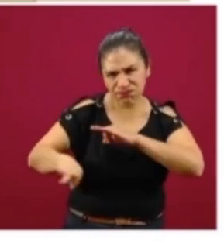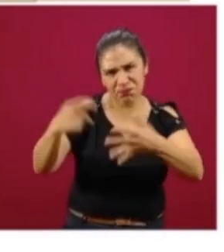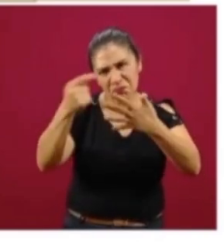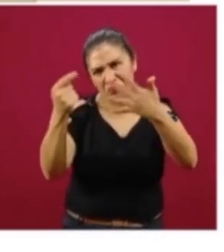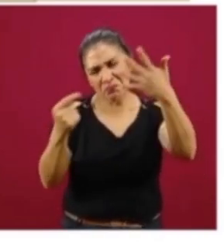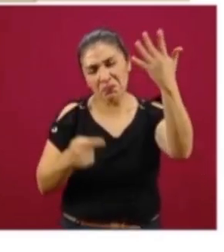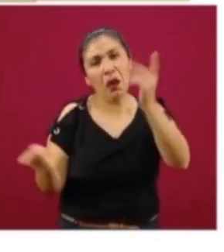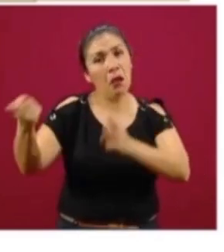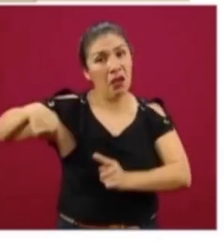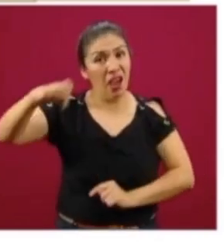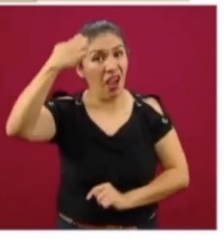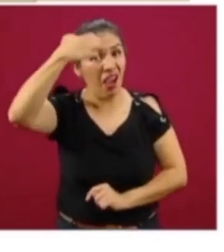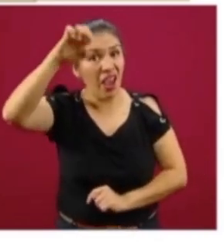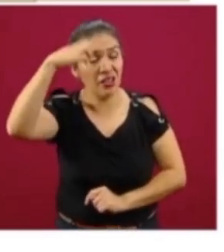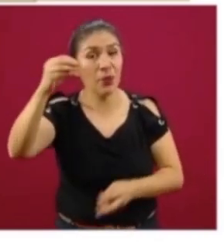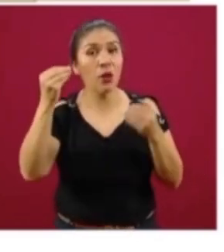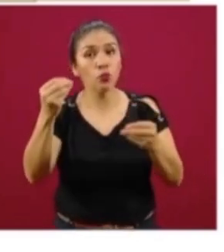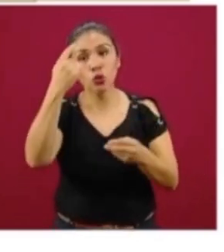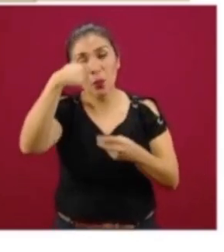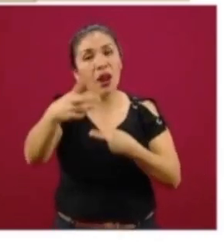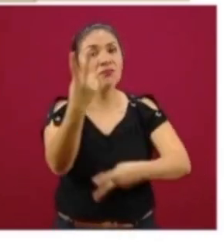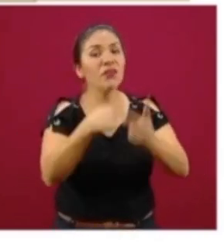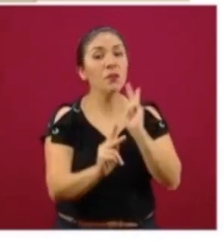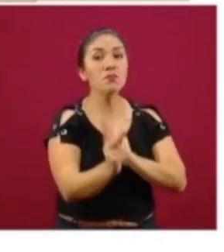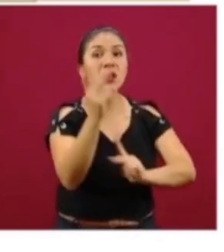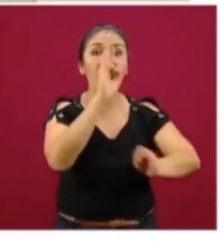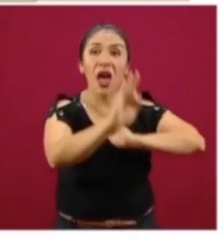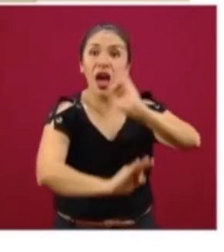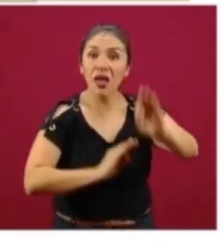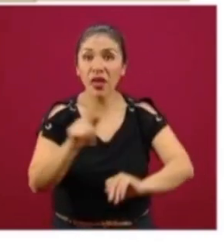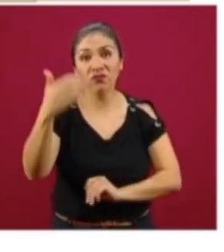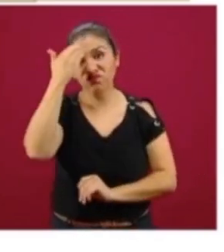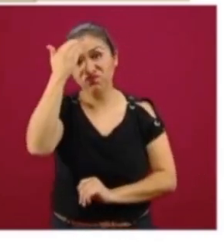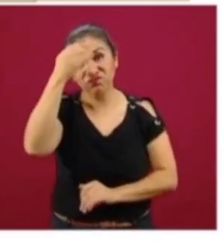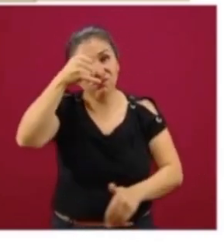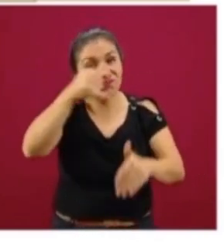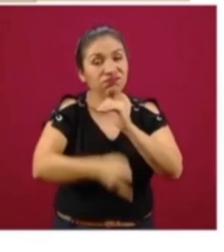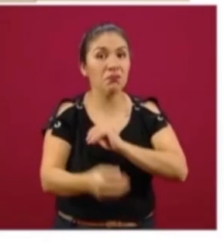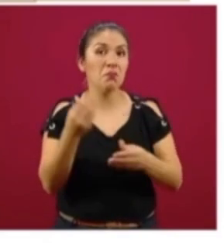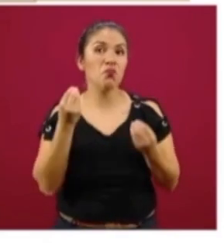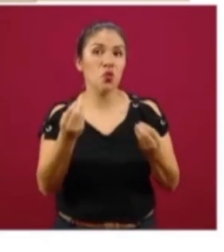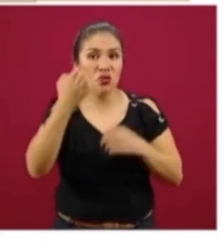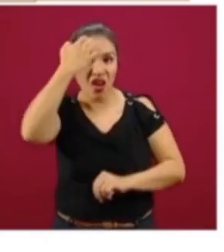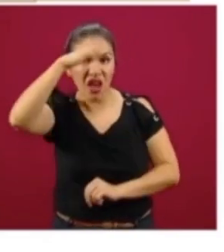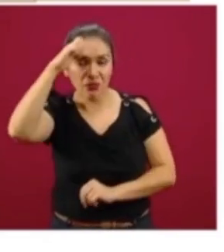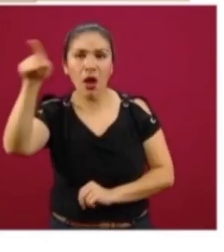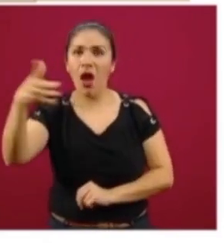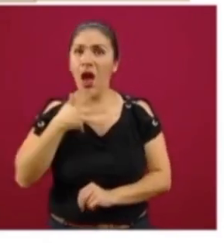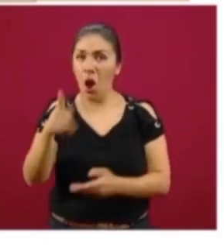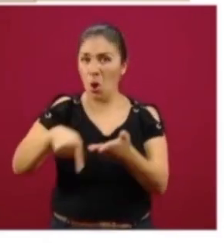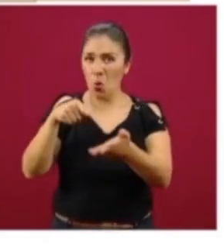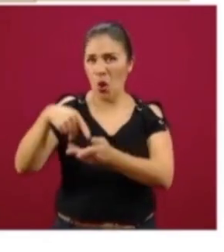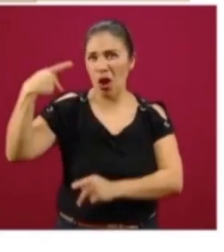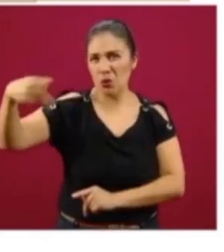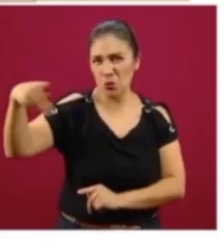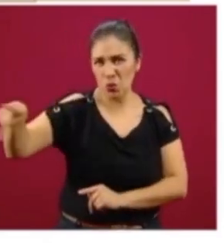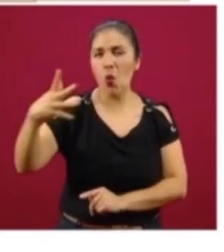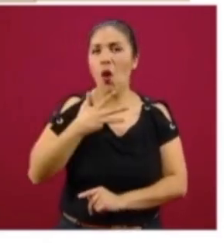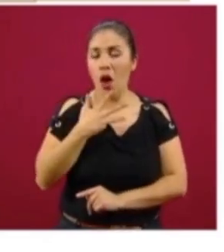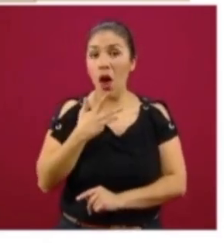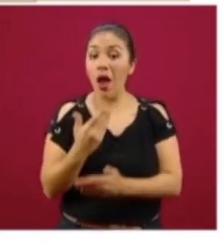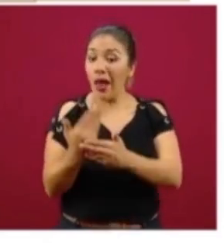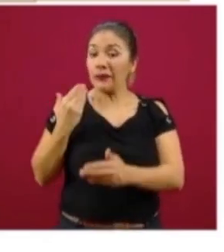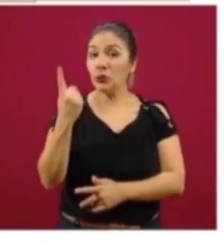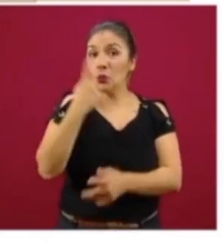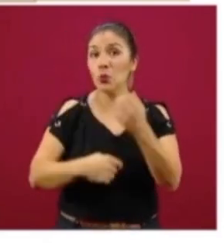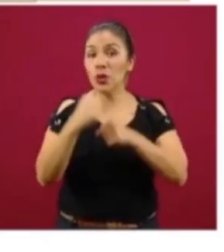ellos tienen experiencia, mucha experiencia en la producción de plantas en viveros forestales que tienen en sus instalaciones y el año